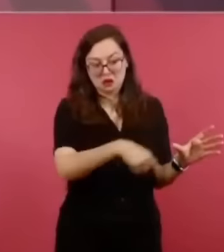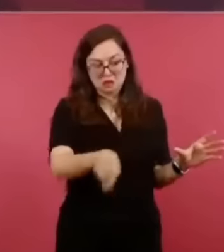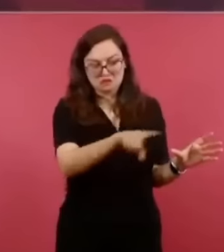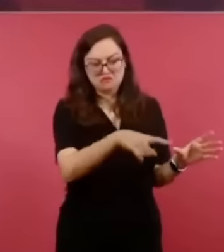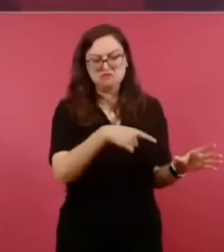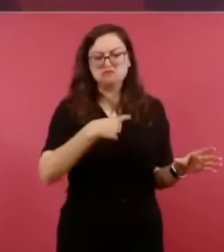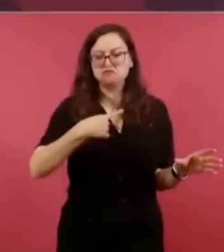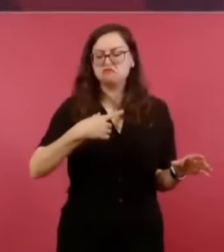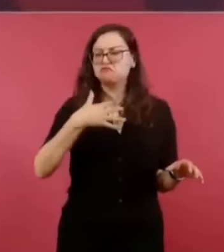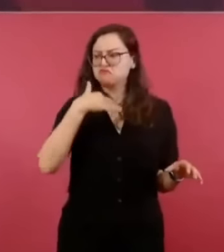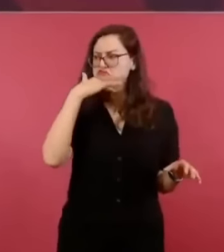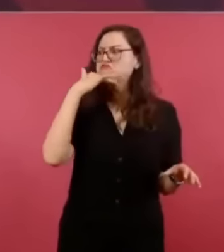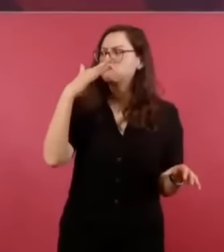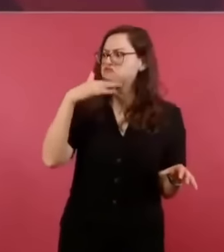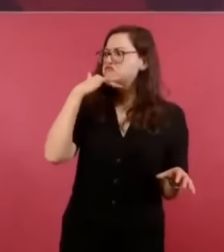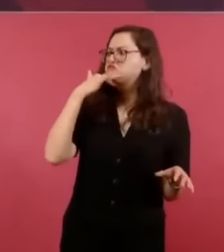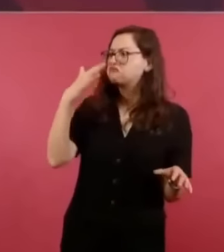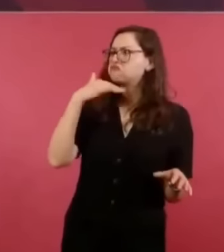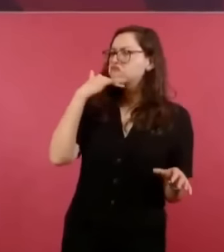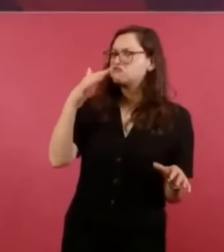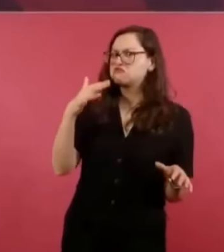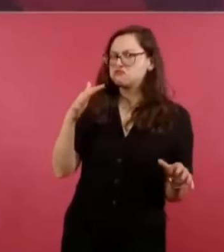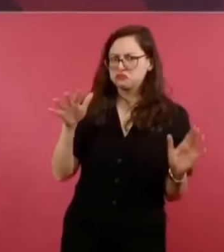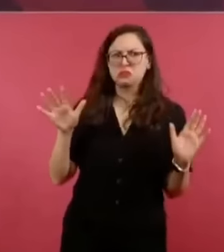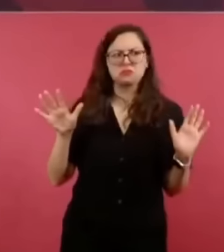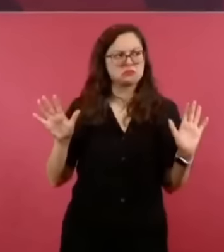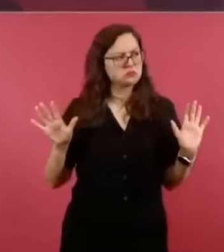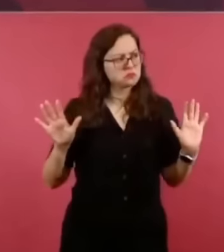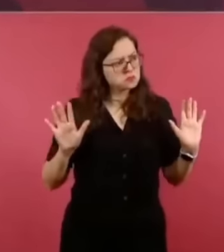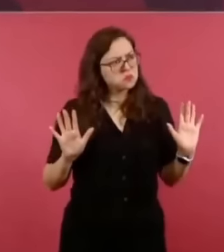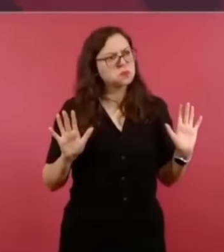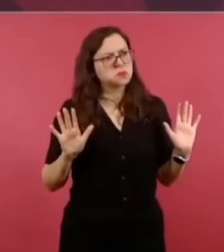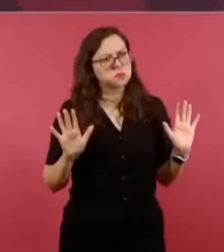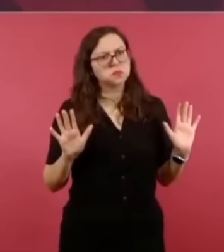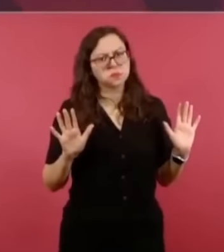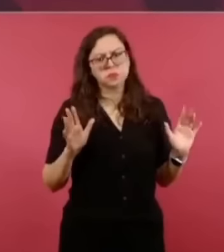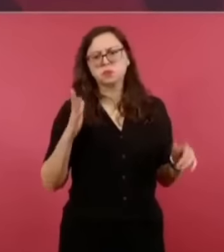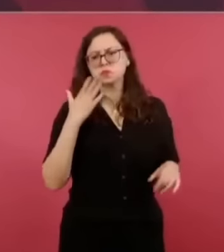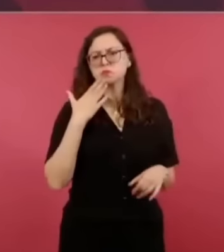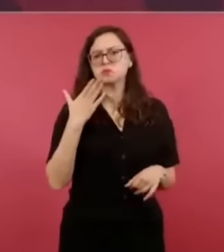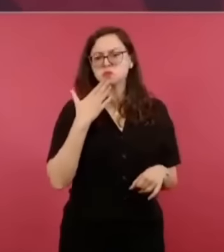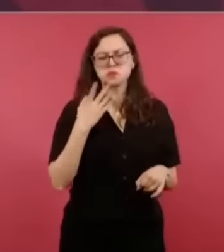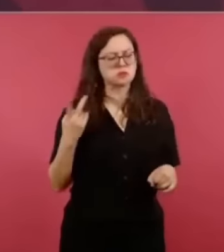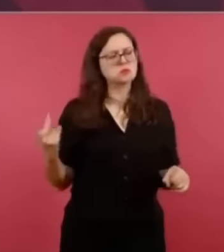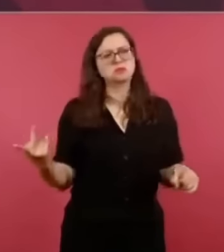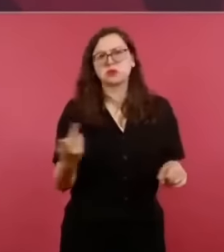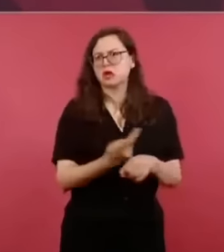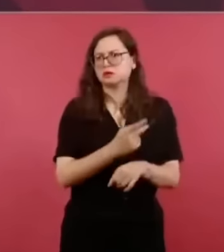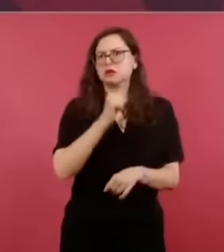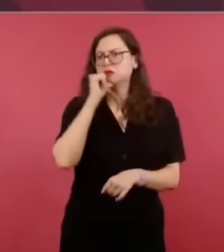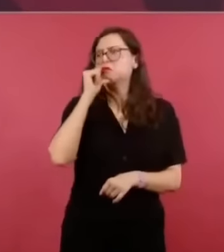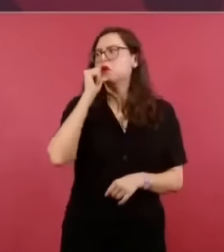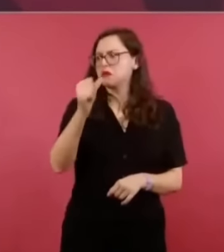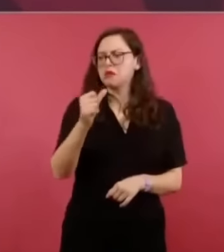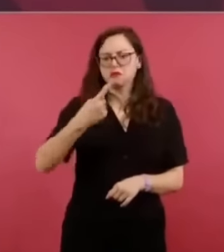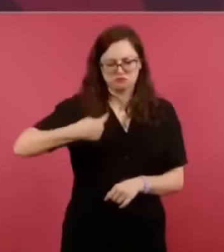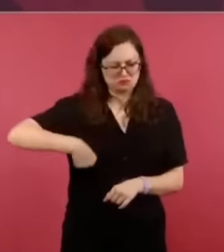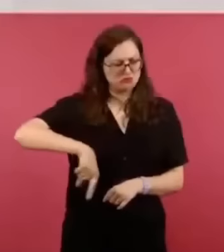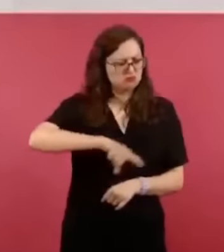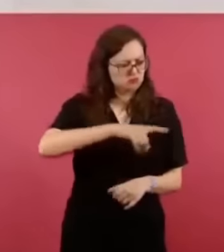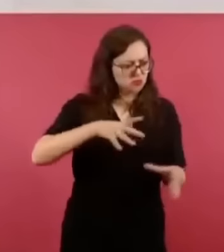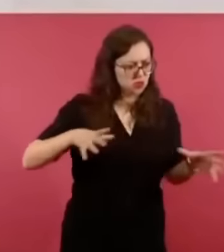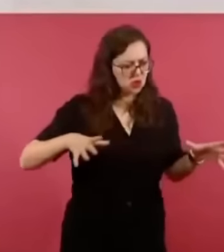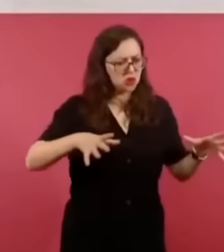tienen licencia, lo pueden hacer